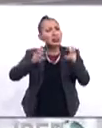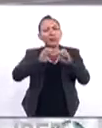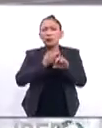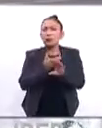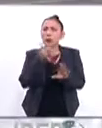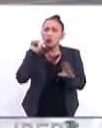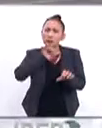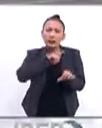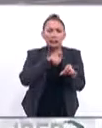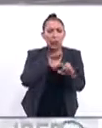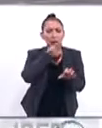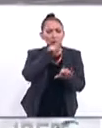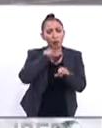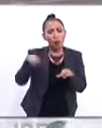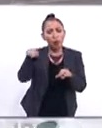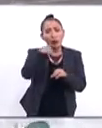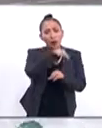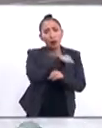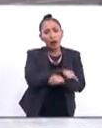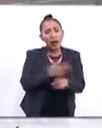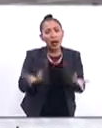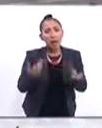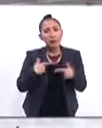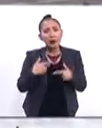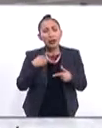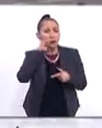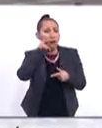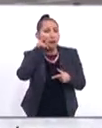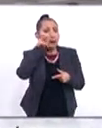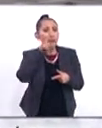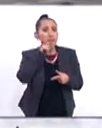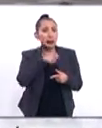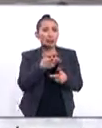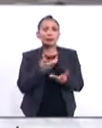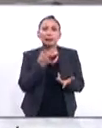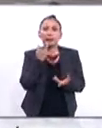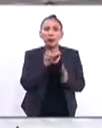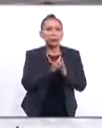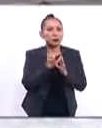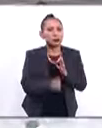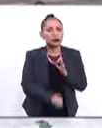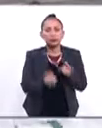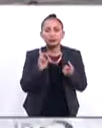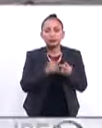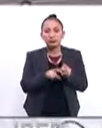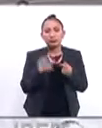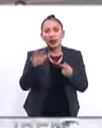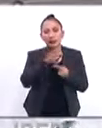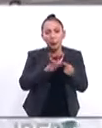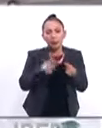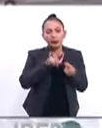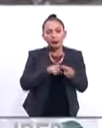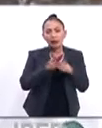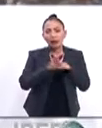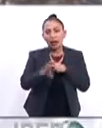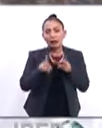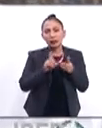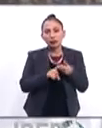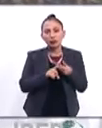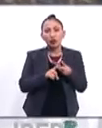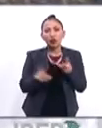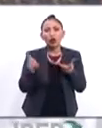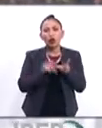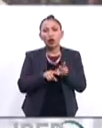específicos que preocupan al Santo Padre estamos hablando de medio ambiente migración